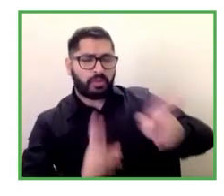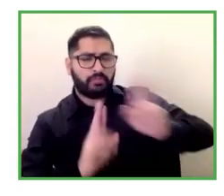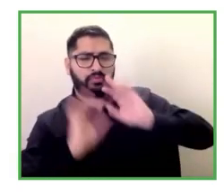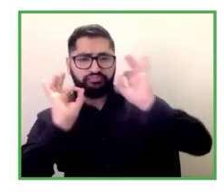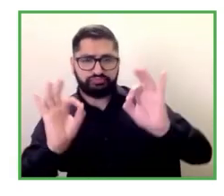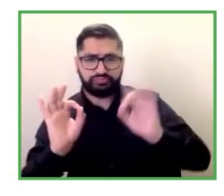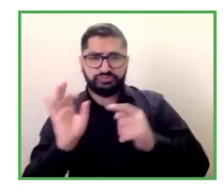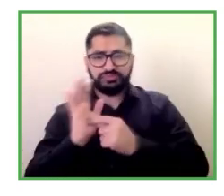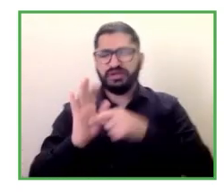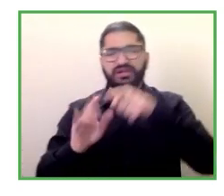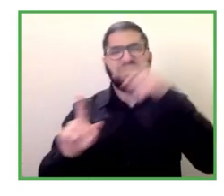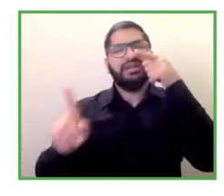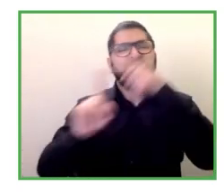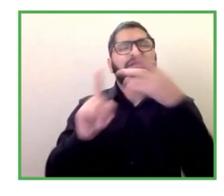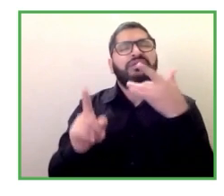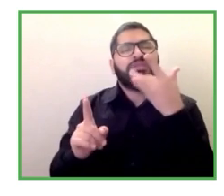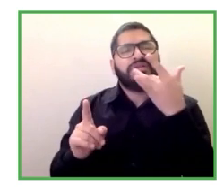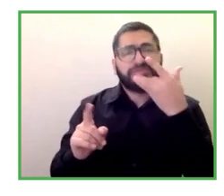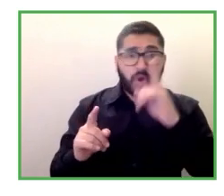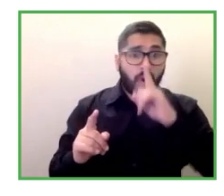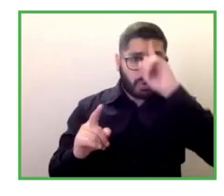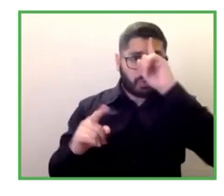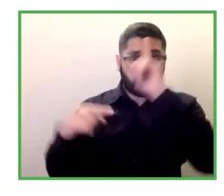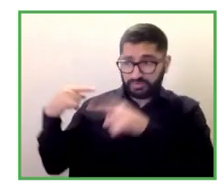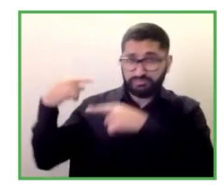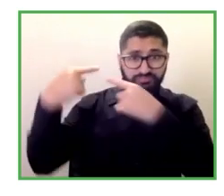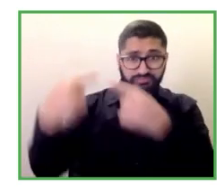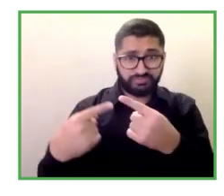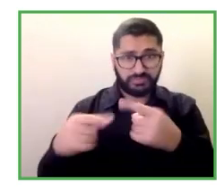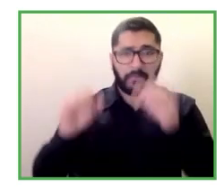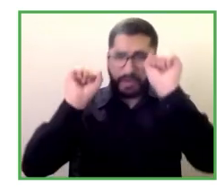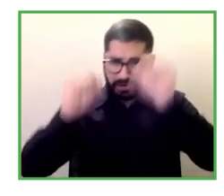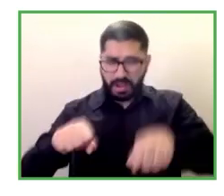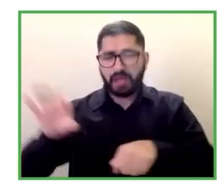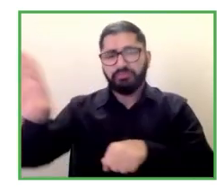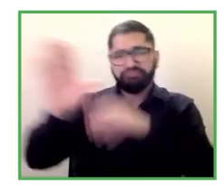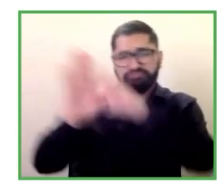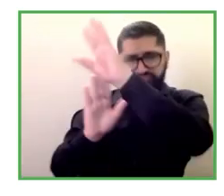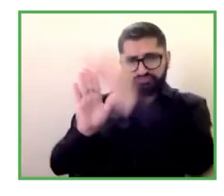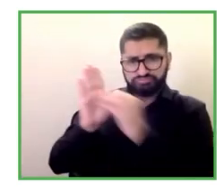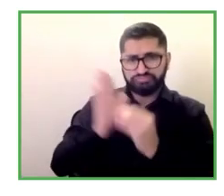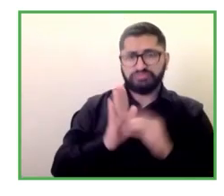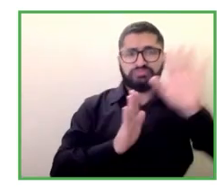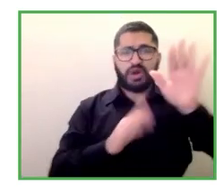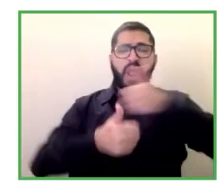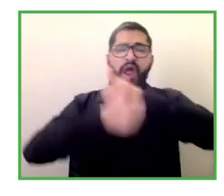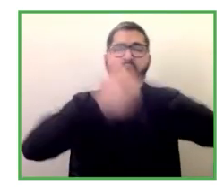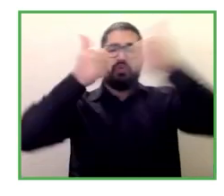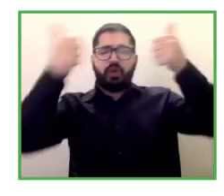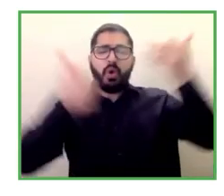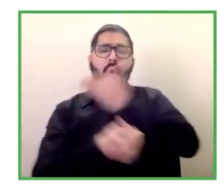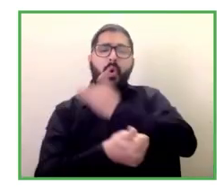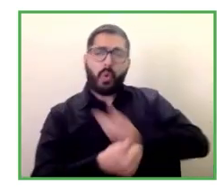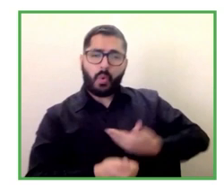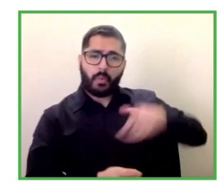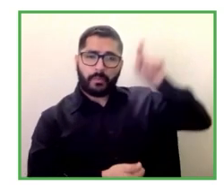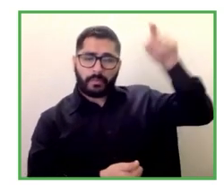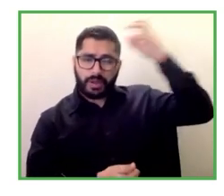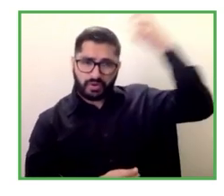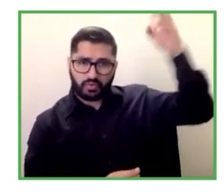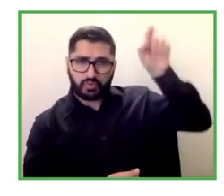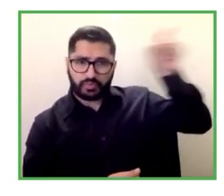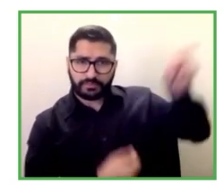pueden perseguir también las autoridades públicas y tendría una última pregunta para Laura nosotros somos conocedores de esa